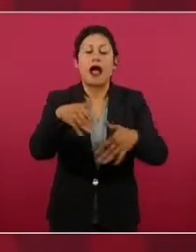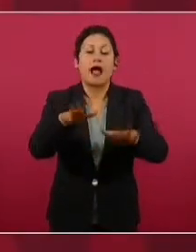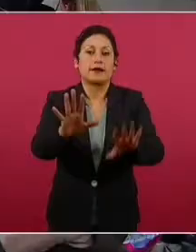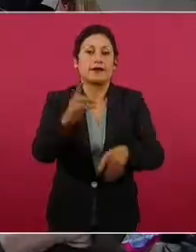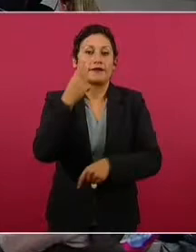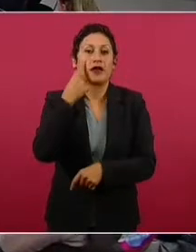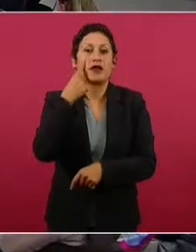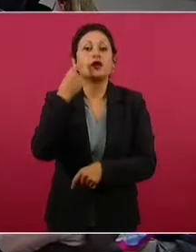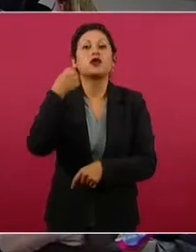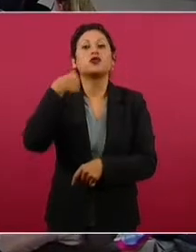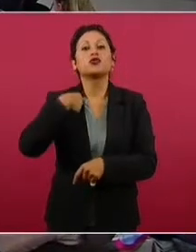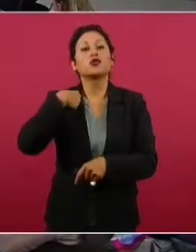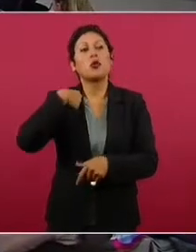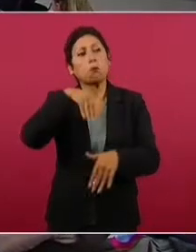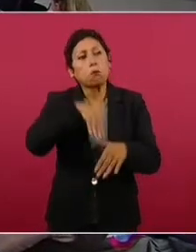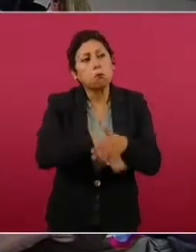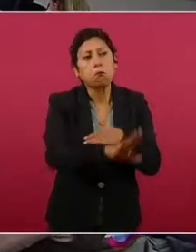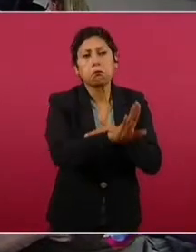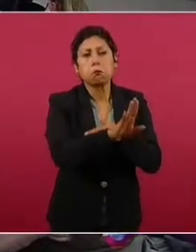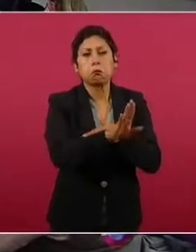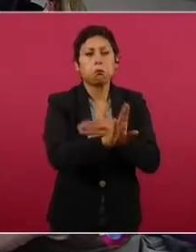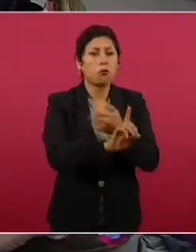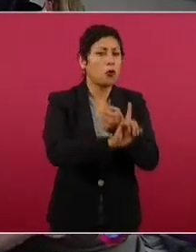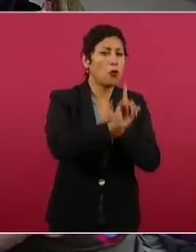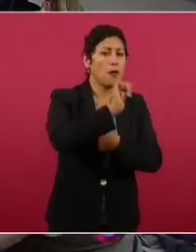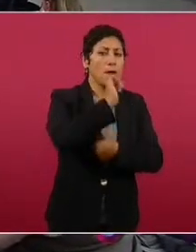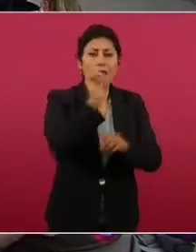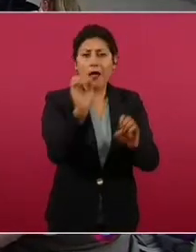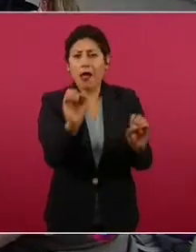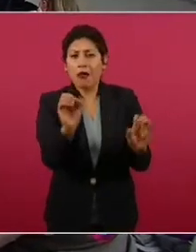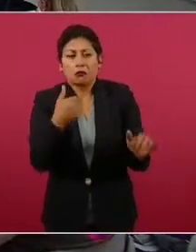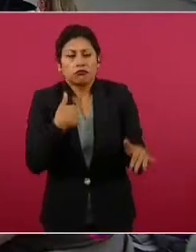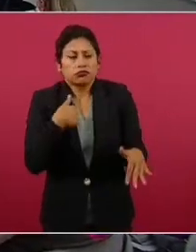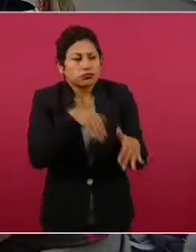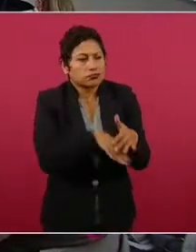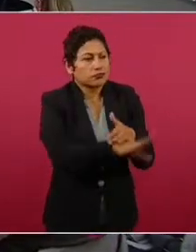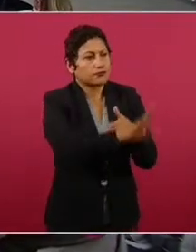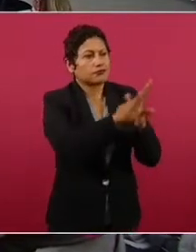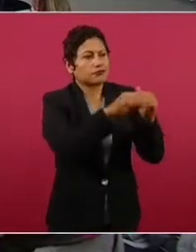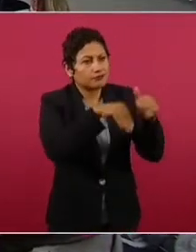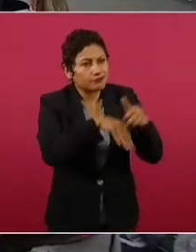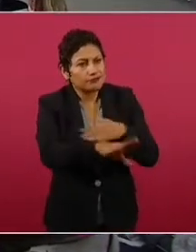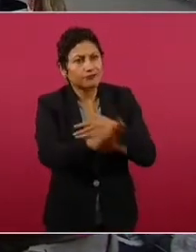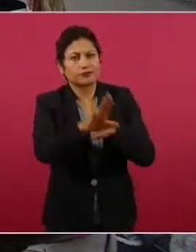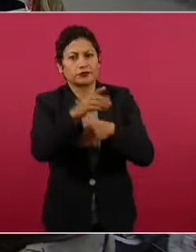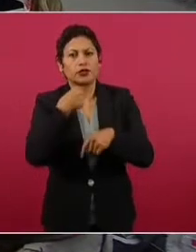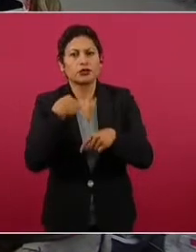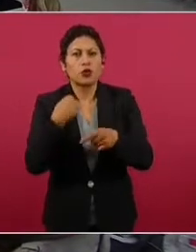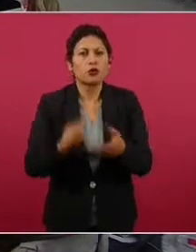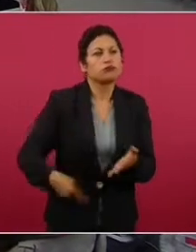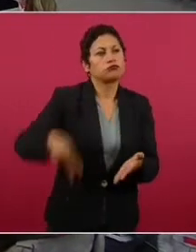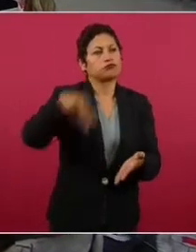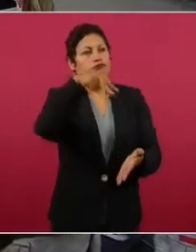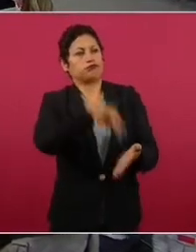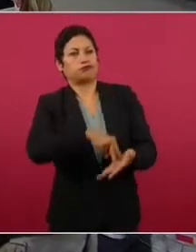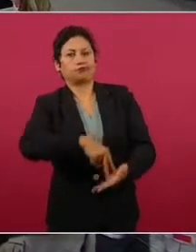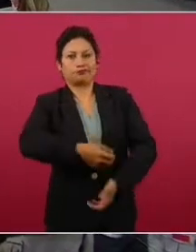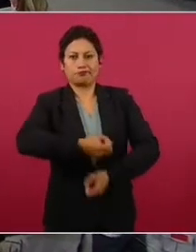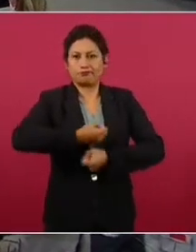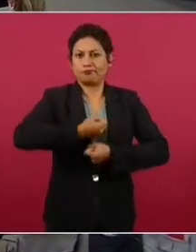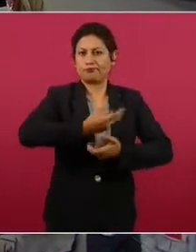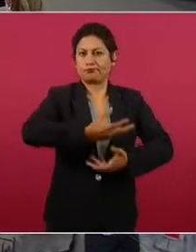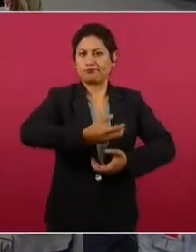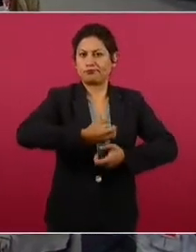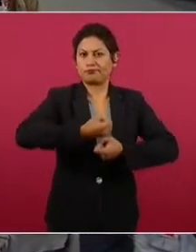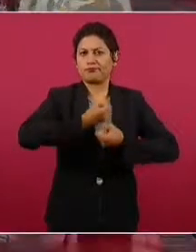sin ningún problema y hablaba en las